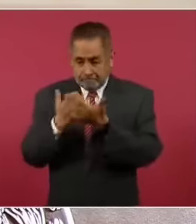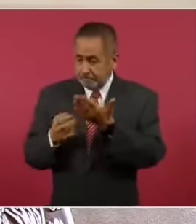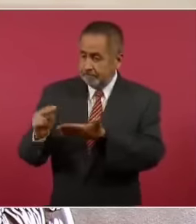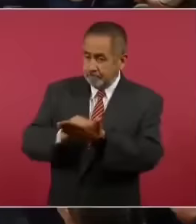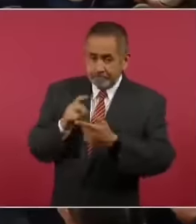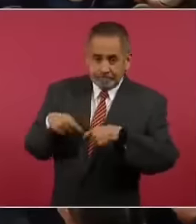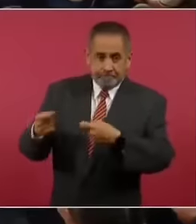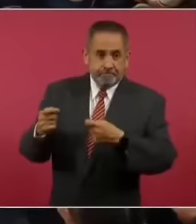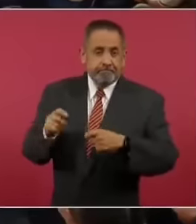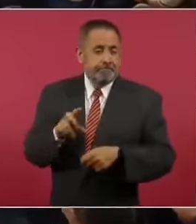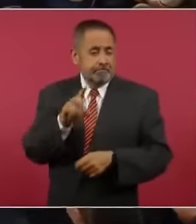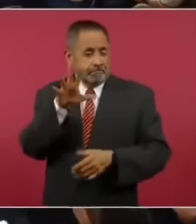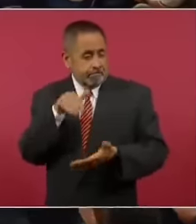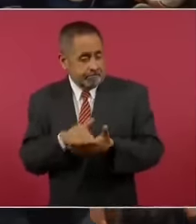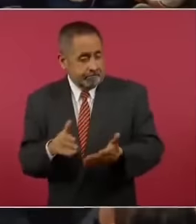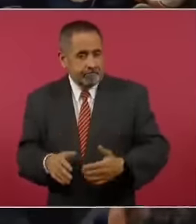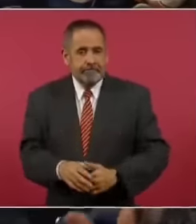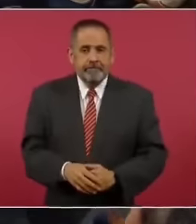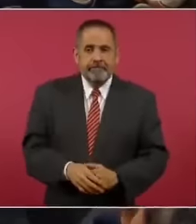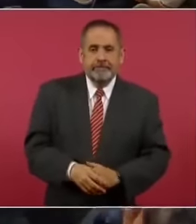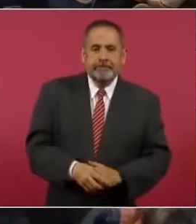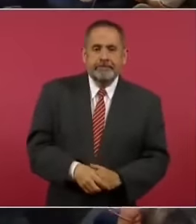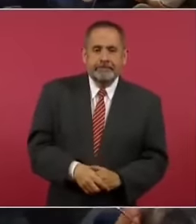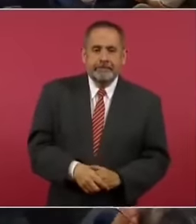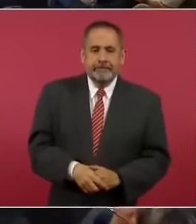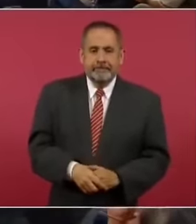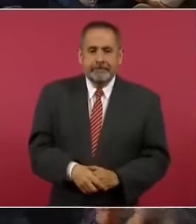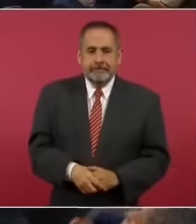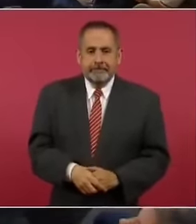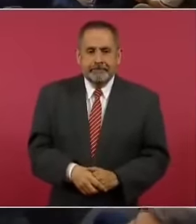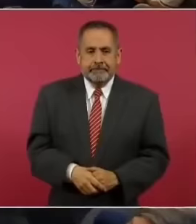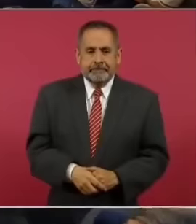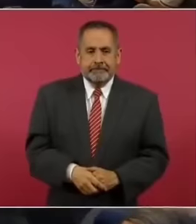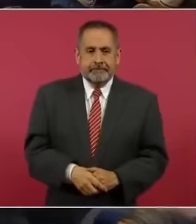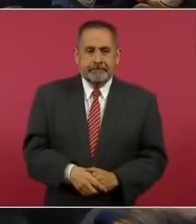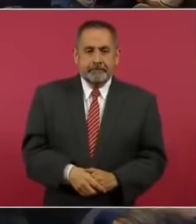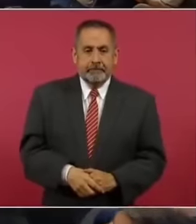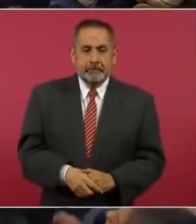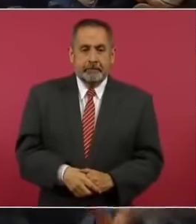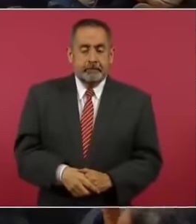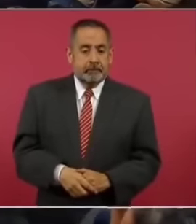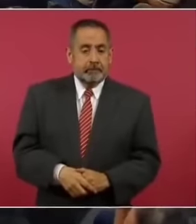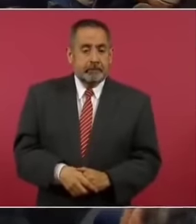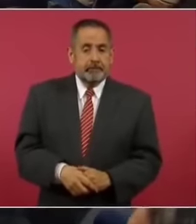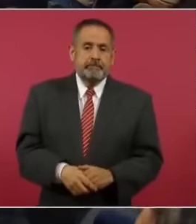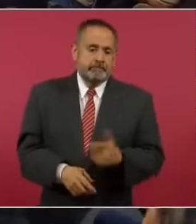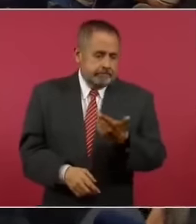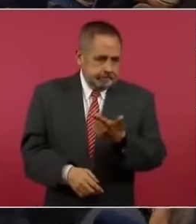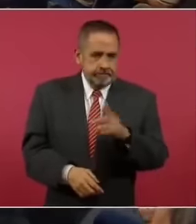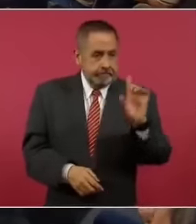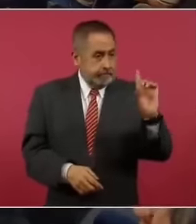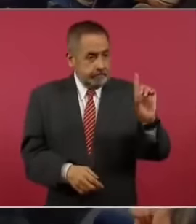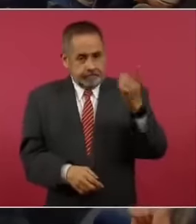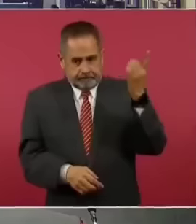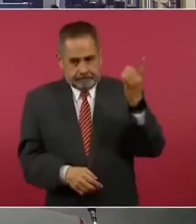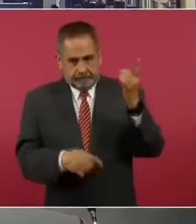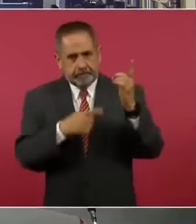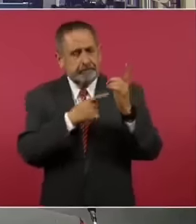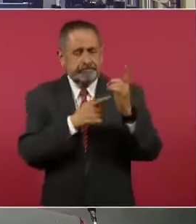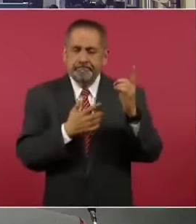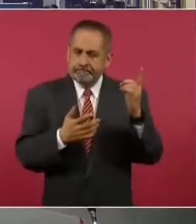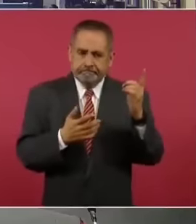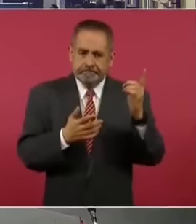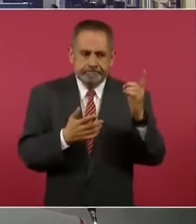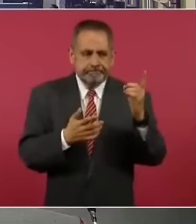Muy bien. Muchas gracias, señor. Entonces, sí es el dólar, o sea, no